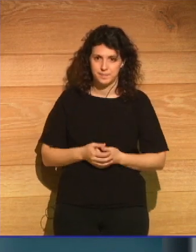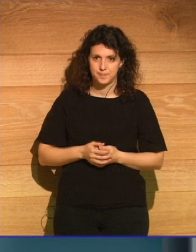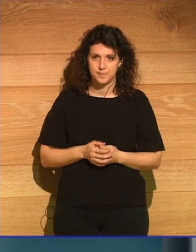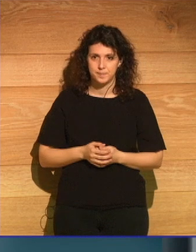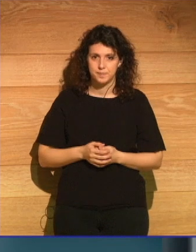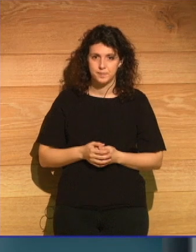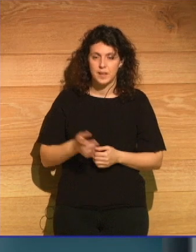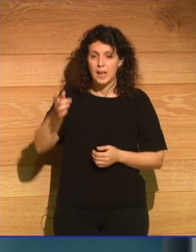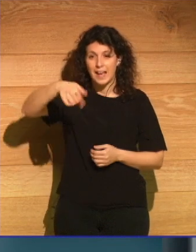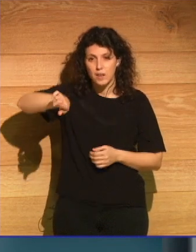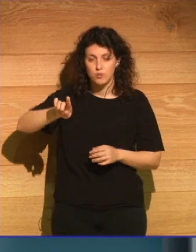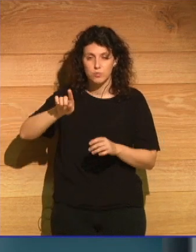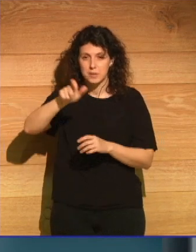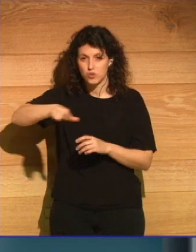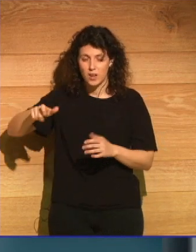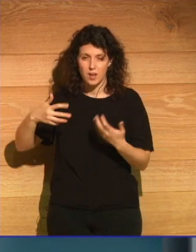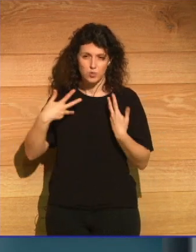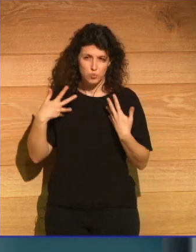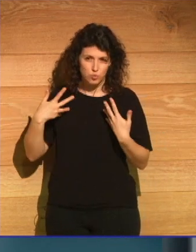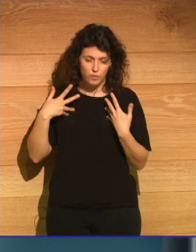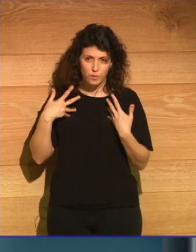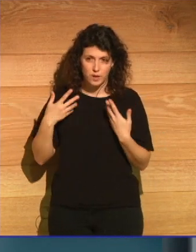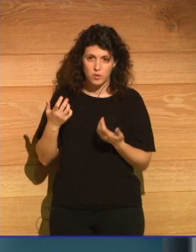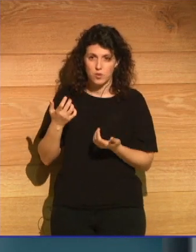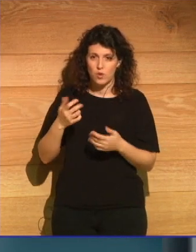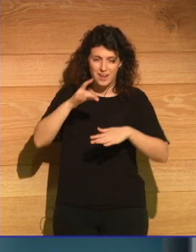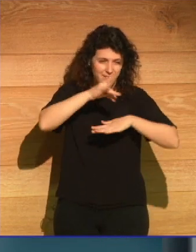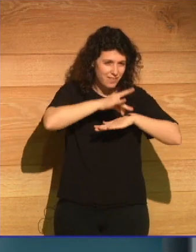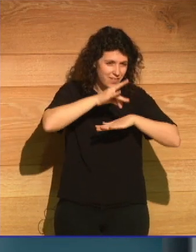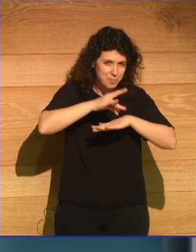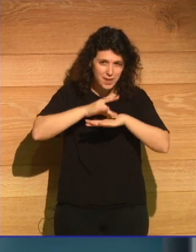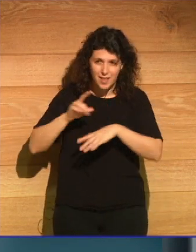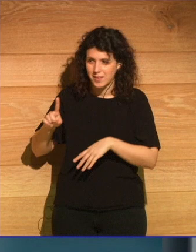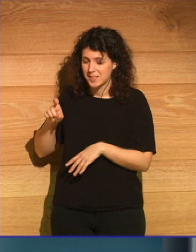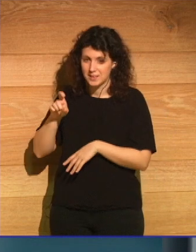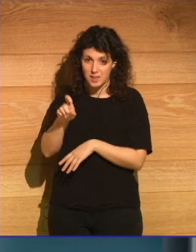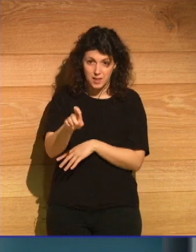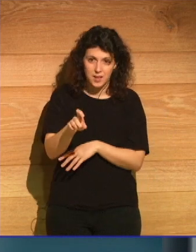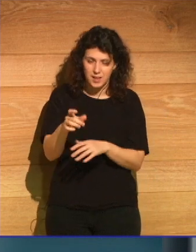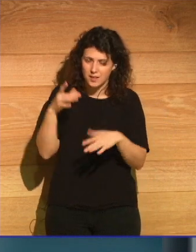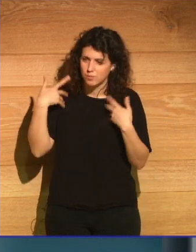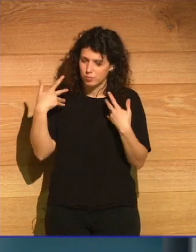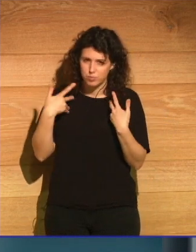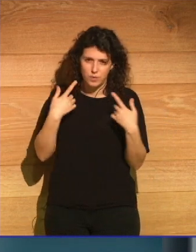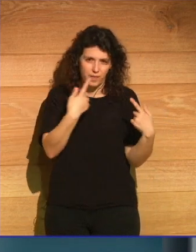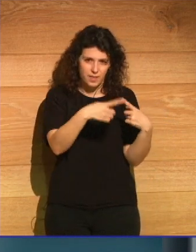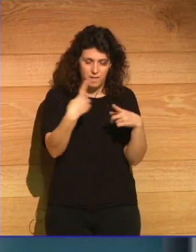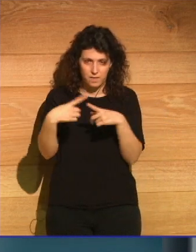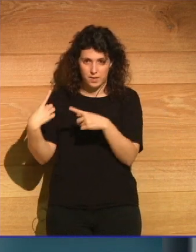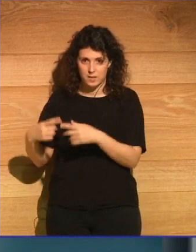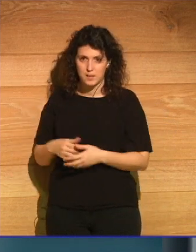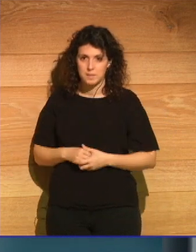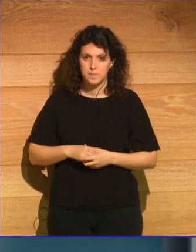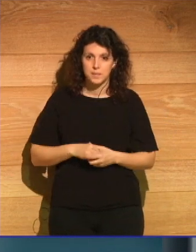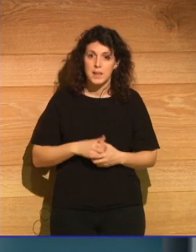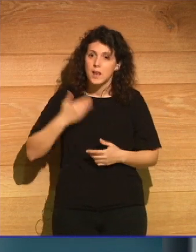sufrieron de docenas de enfermedades cancerígenas diferentes es